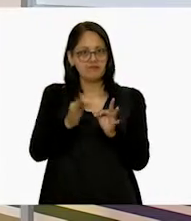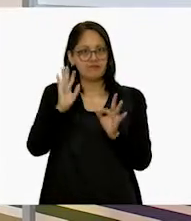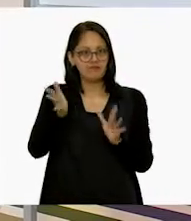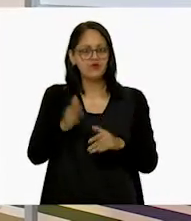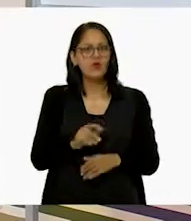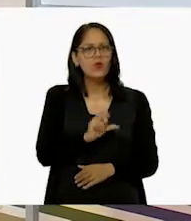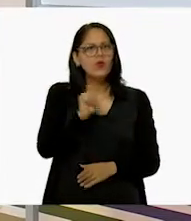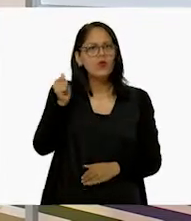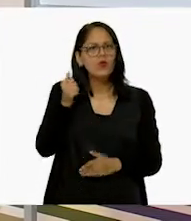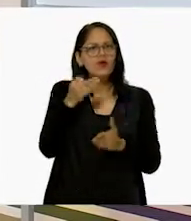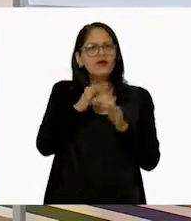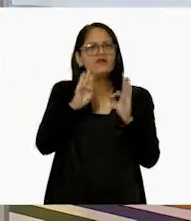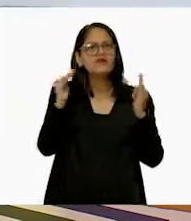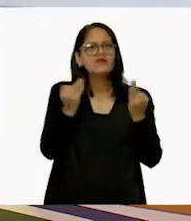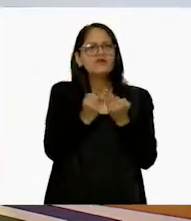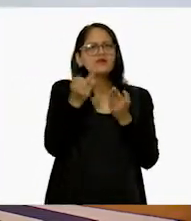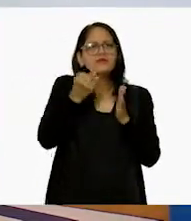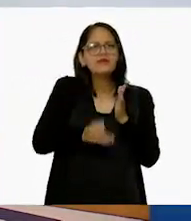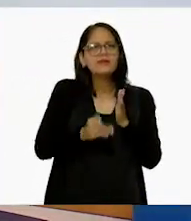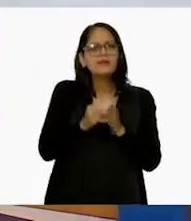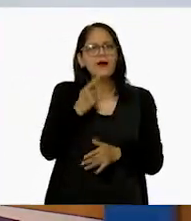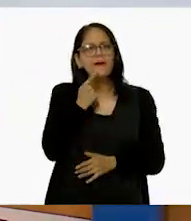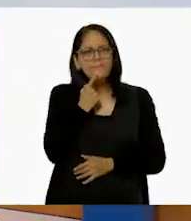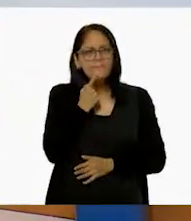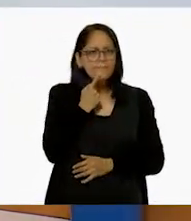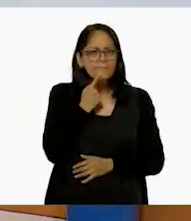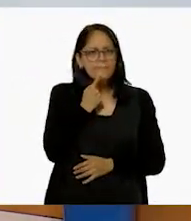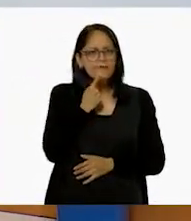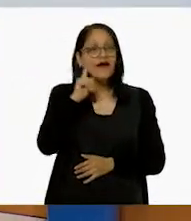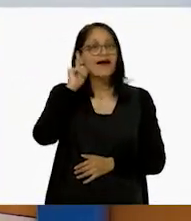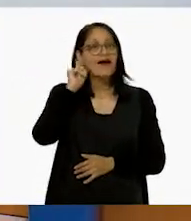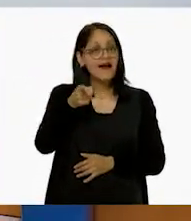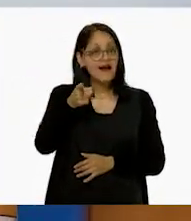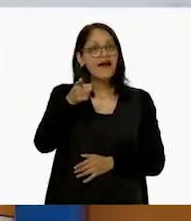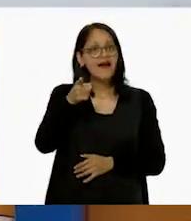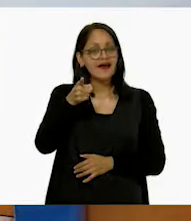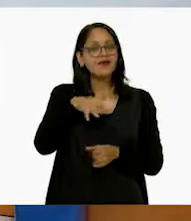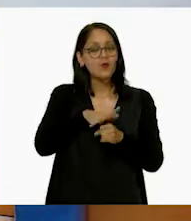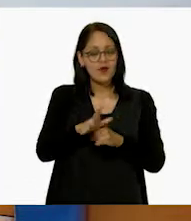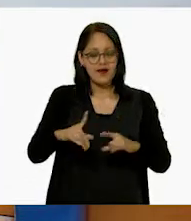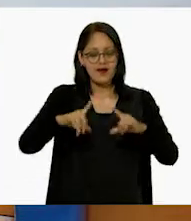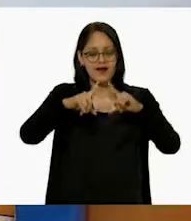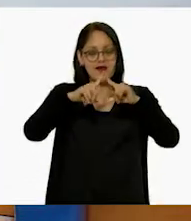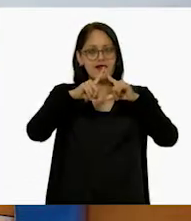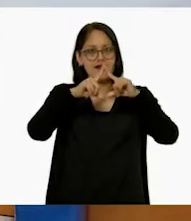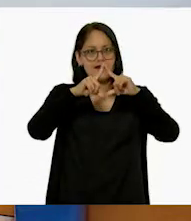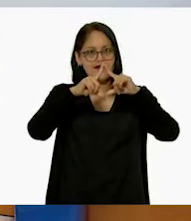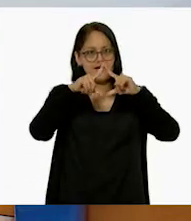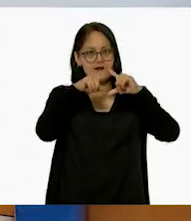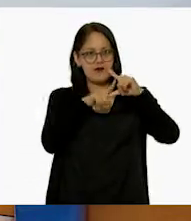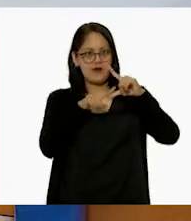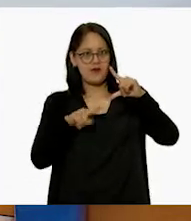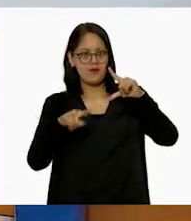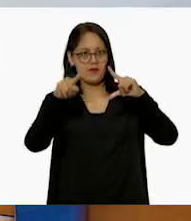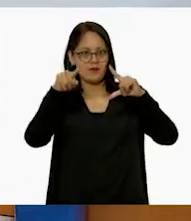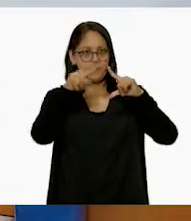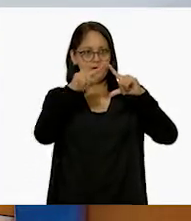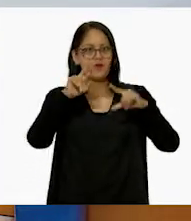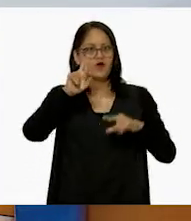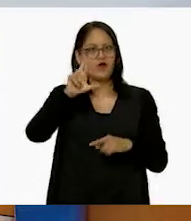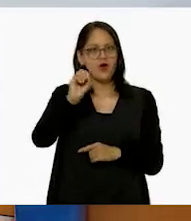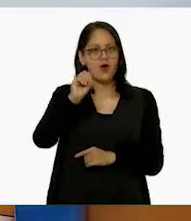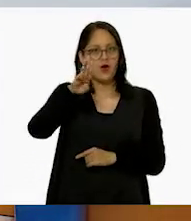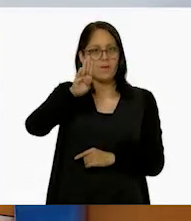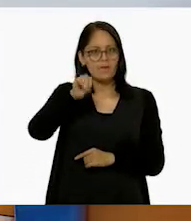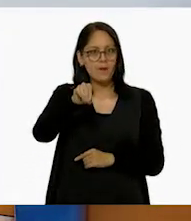¿Qué otra figura nos dijeron? Ah, el rombo. El rombo. Claro, el rombo. ¿Qué